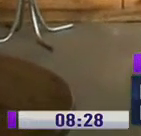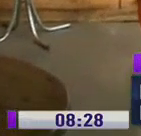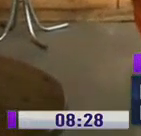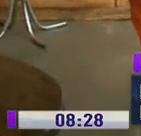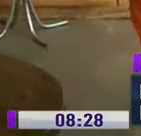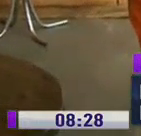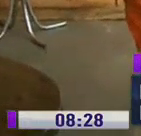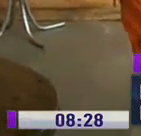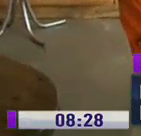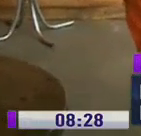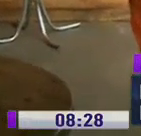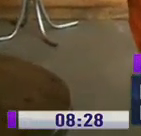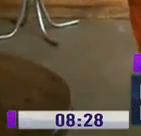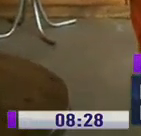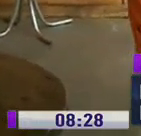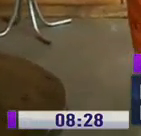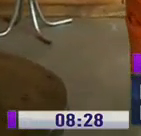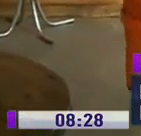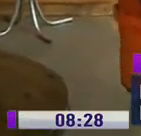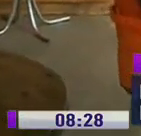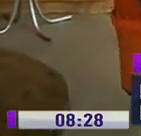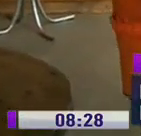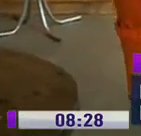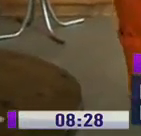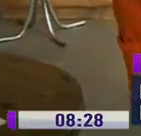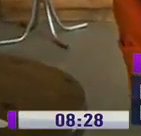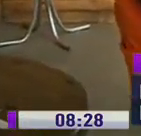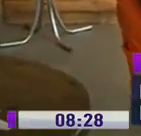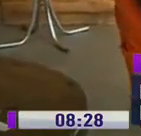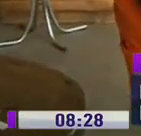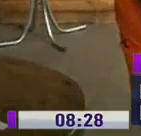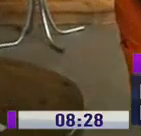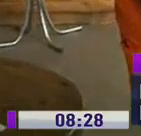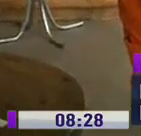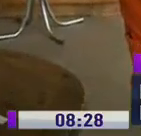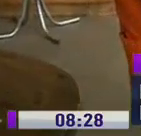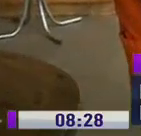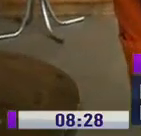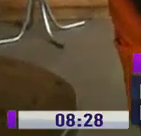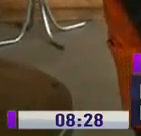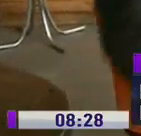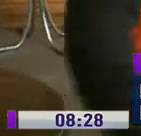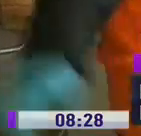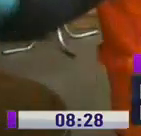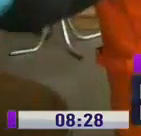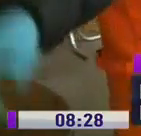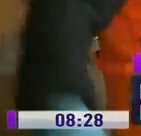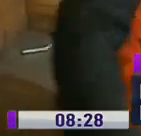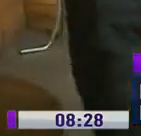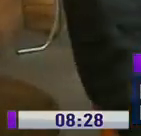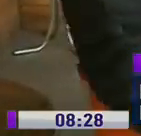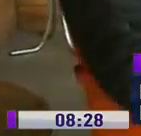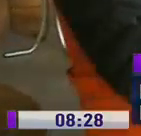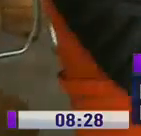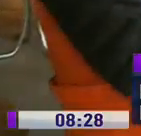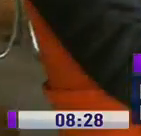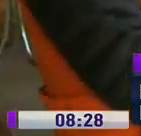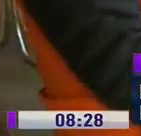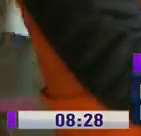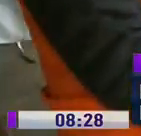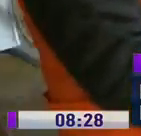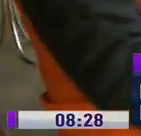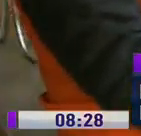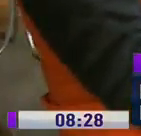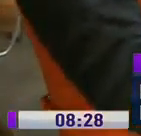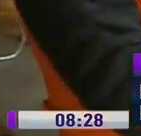la donación o lo que las personas estén dispuestas a donar. ¿En redes sociales cómo se encuentran? Ahí también están sus números de teléfono, está en su